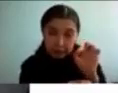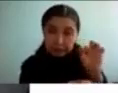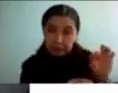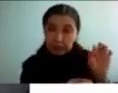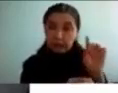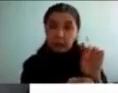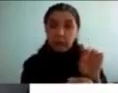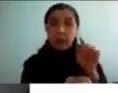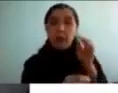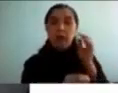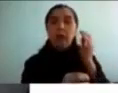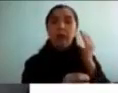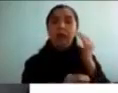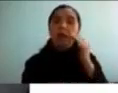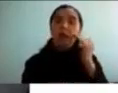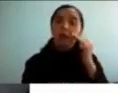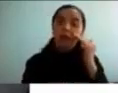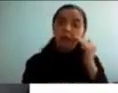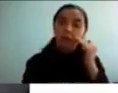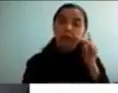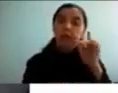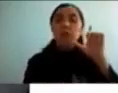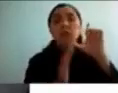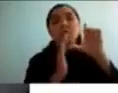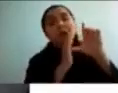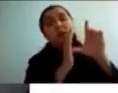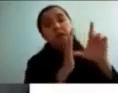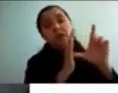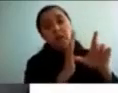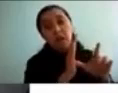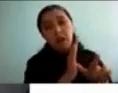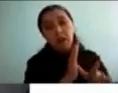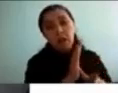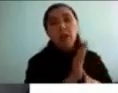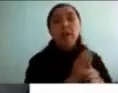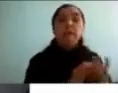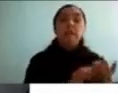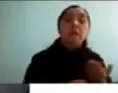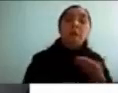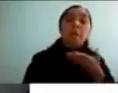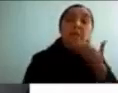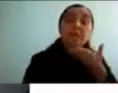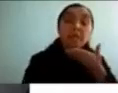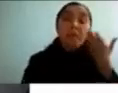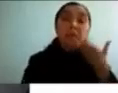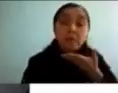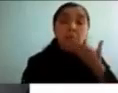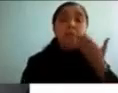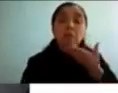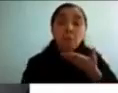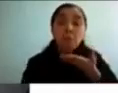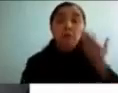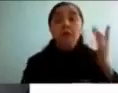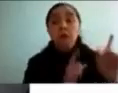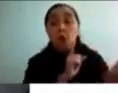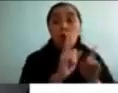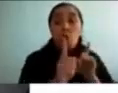pues más lentos más torpes con peor coordinación más